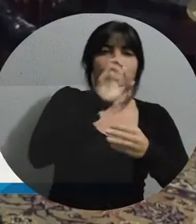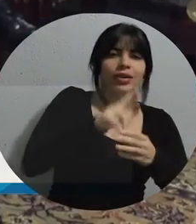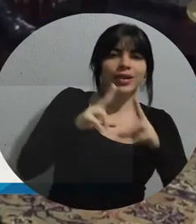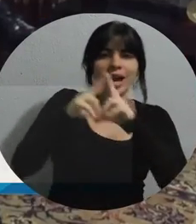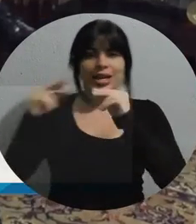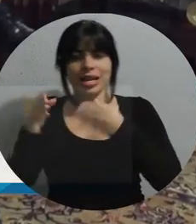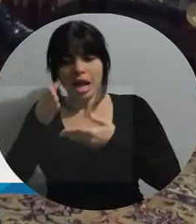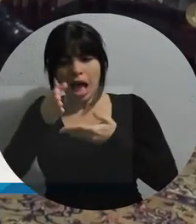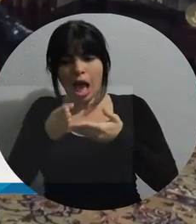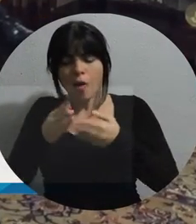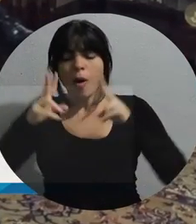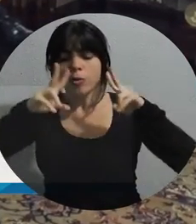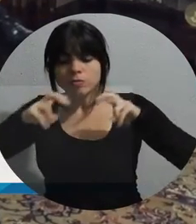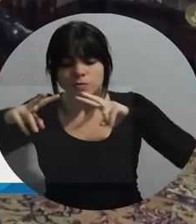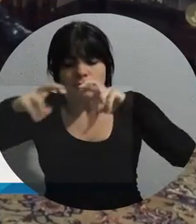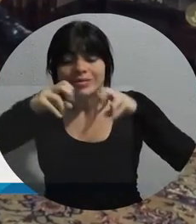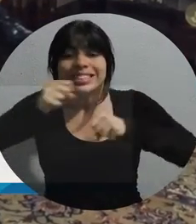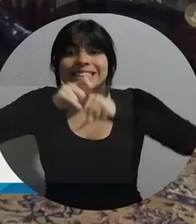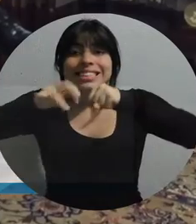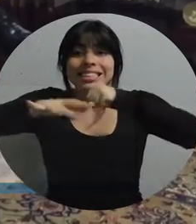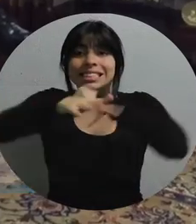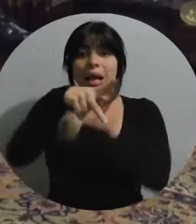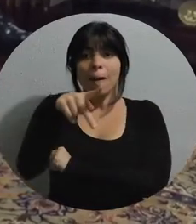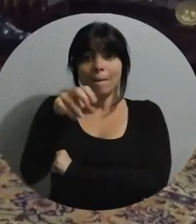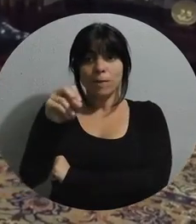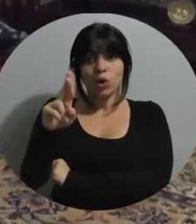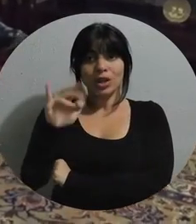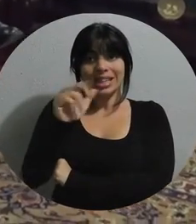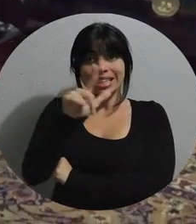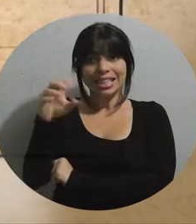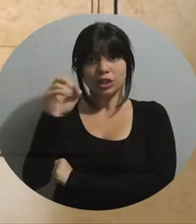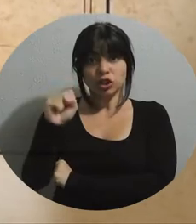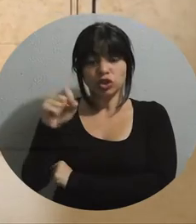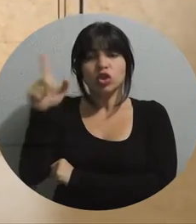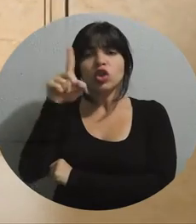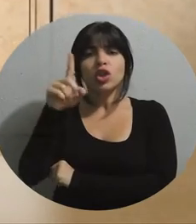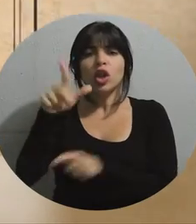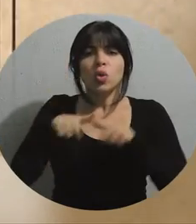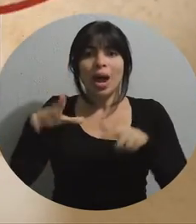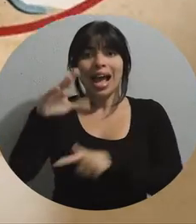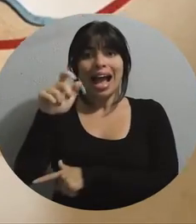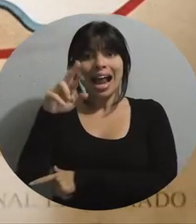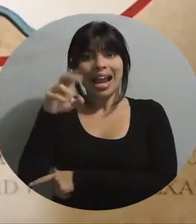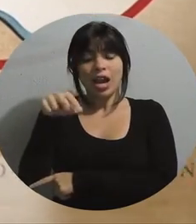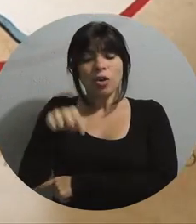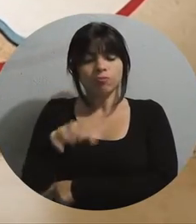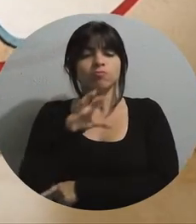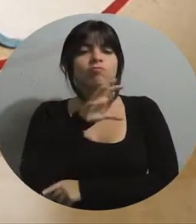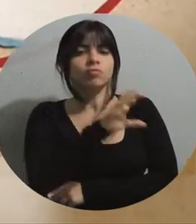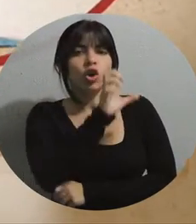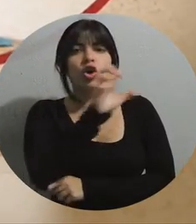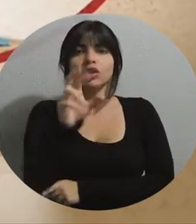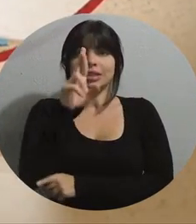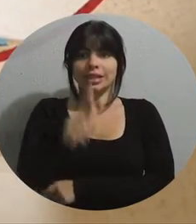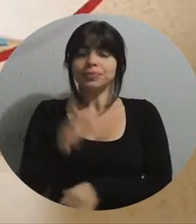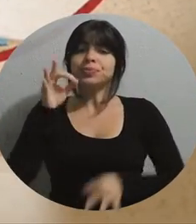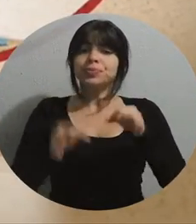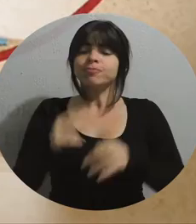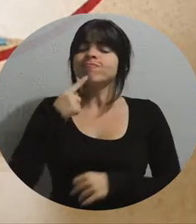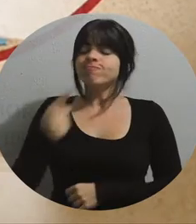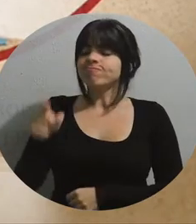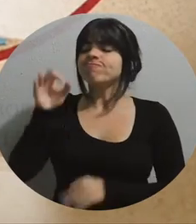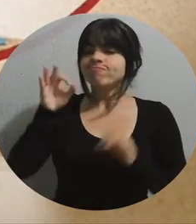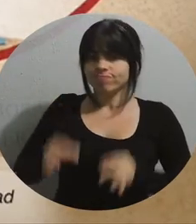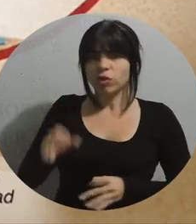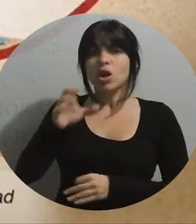al ratificar el territorio de Isla Portillos en la zona de Calero como suelo costarricense. La Corte declaró que